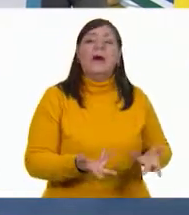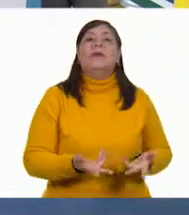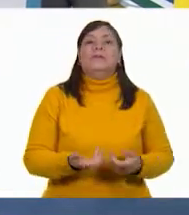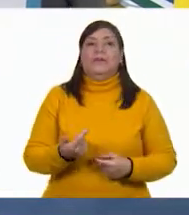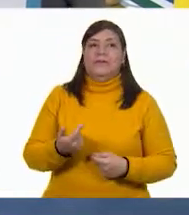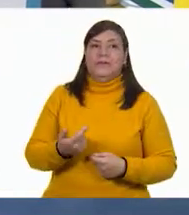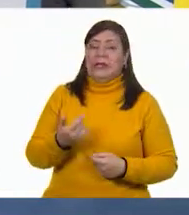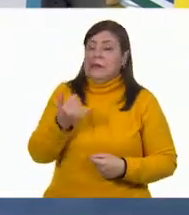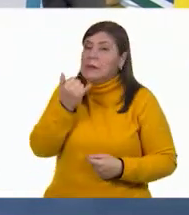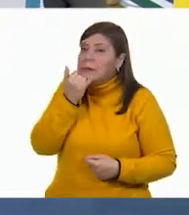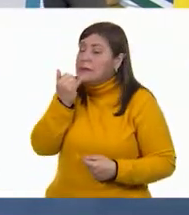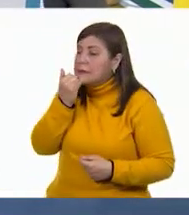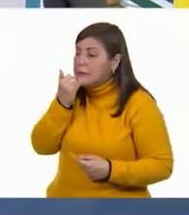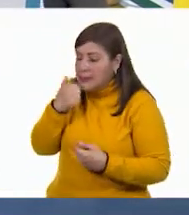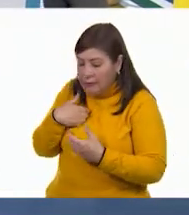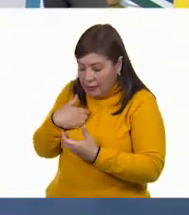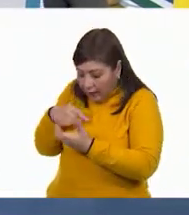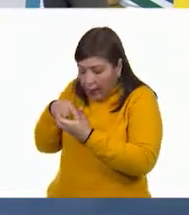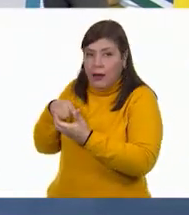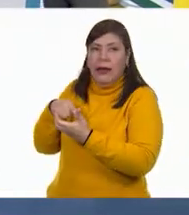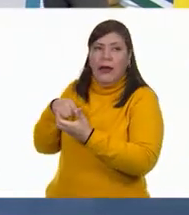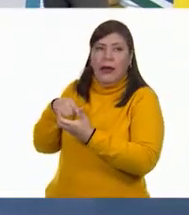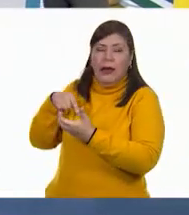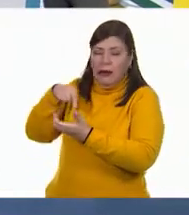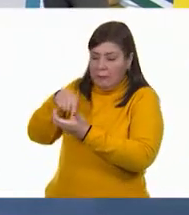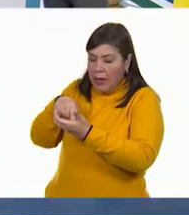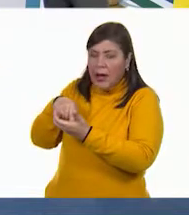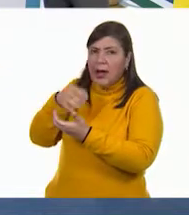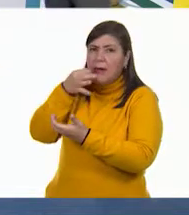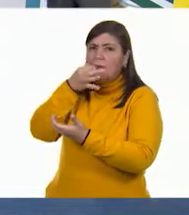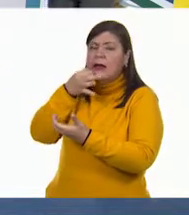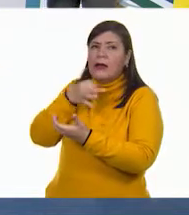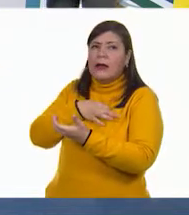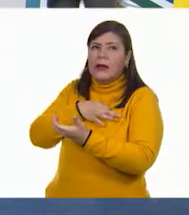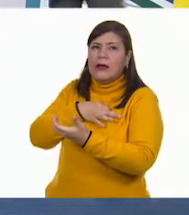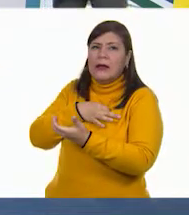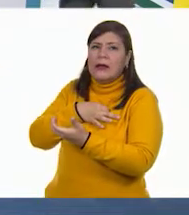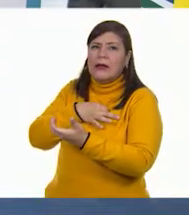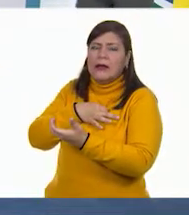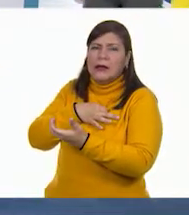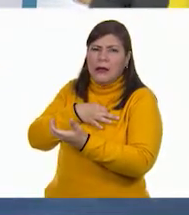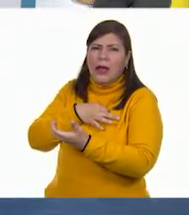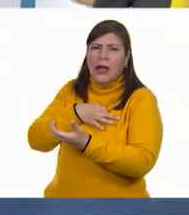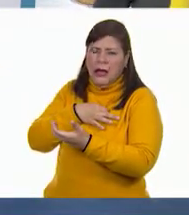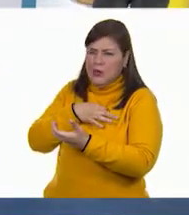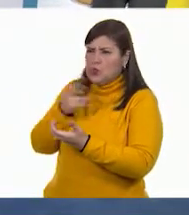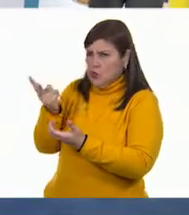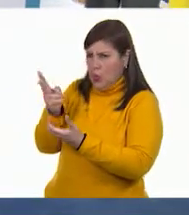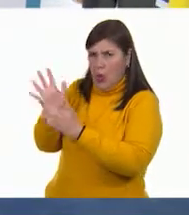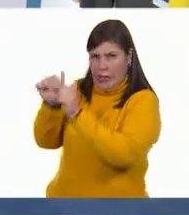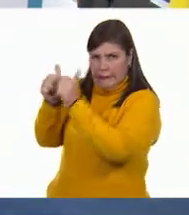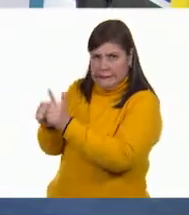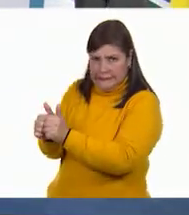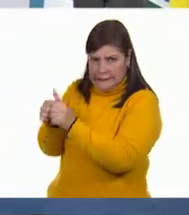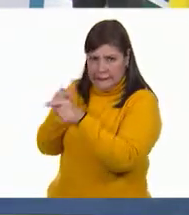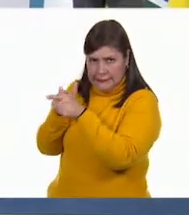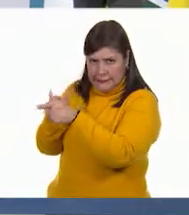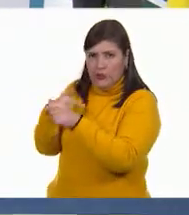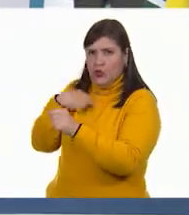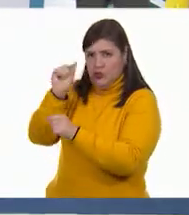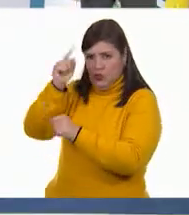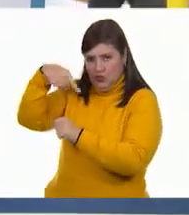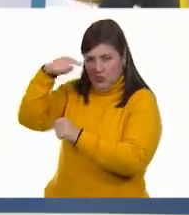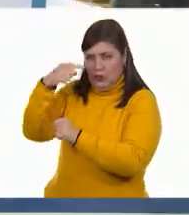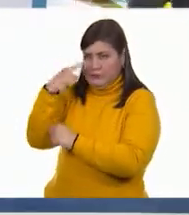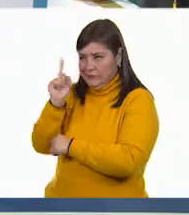¡Ay, perdónenme! Perdón que haga esto aquí, pero es que me están avisando de algo. ¿Por qué no ustedes siguen mientras yo ahorita